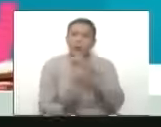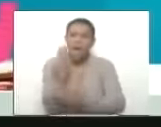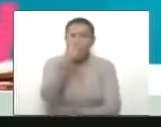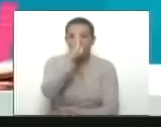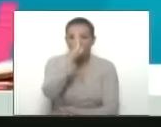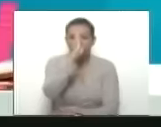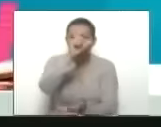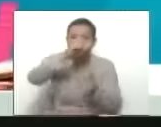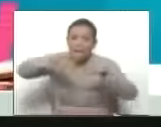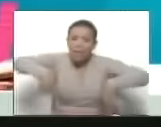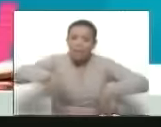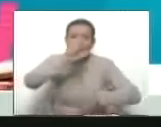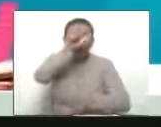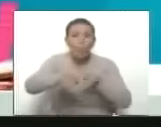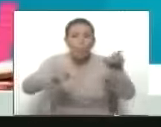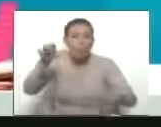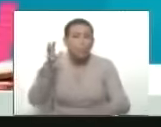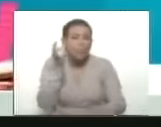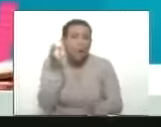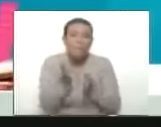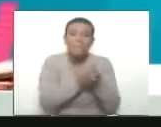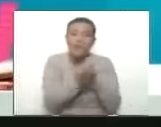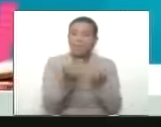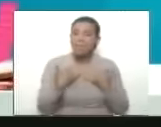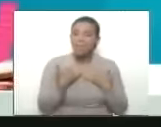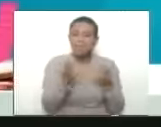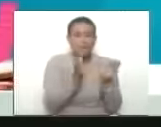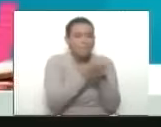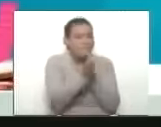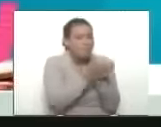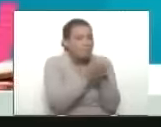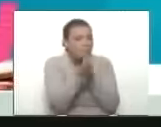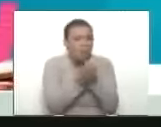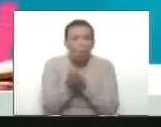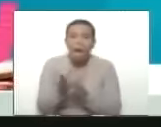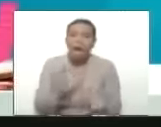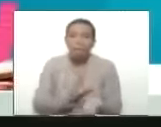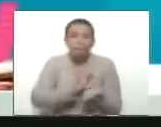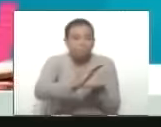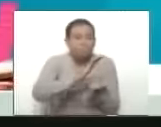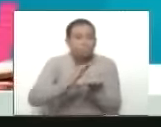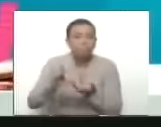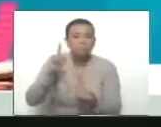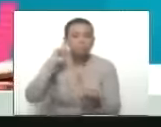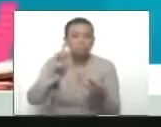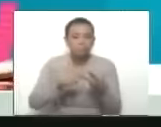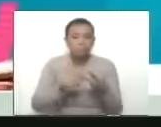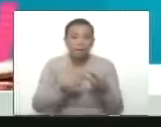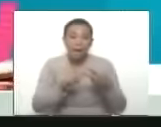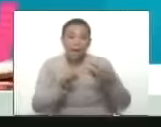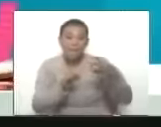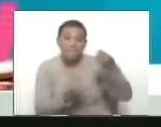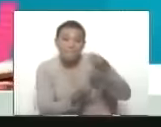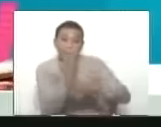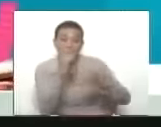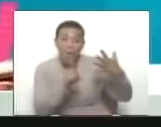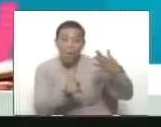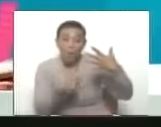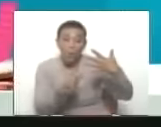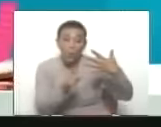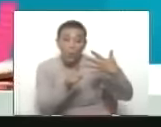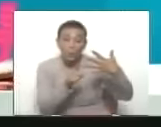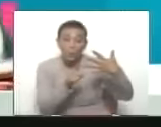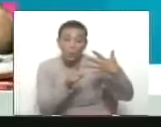Mujer para ustedes mujeres para las emprendedoras del país en el vértice que hemos llamado Mujer